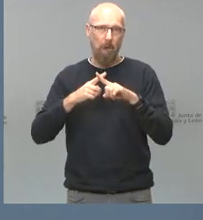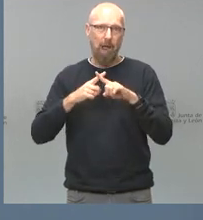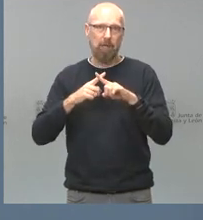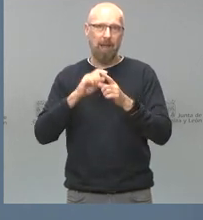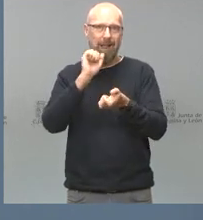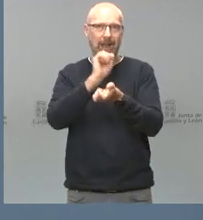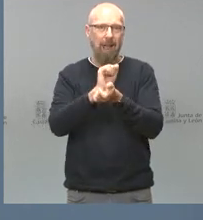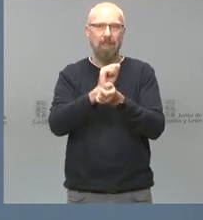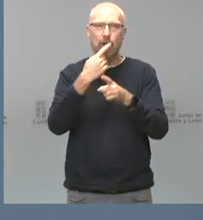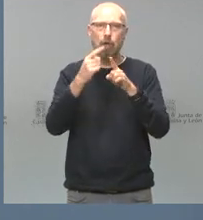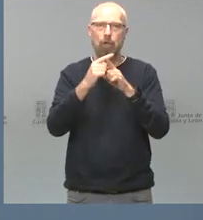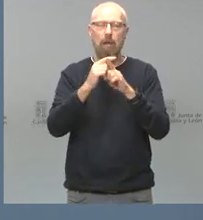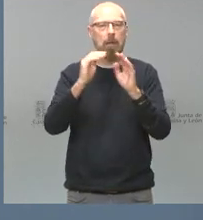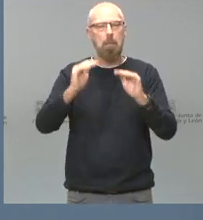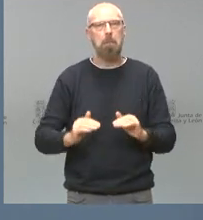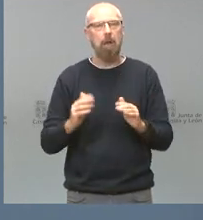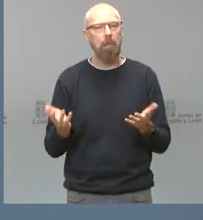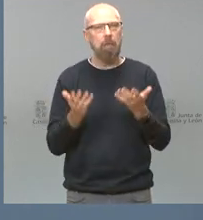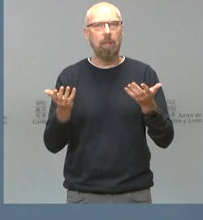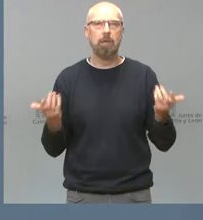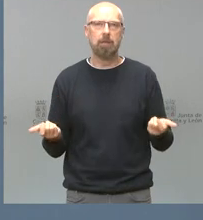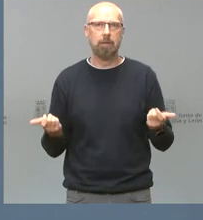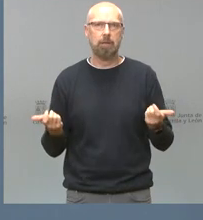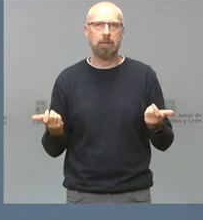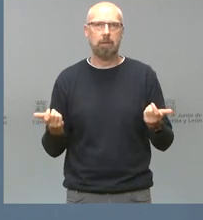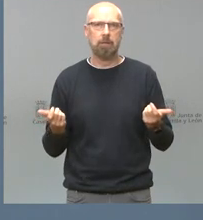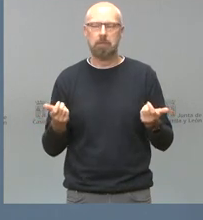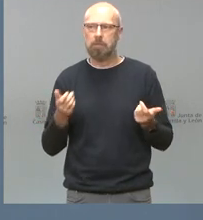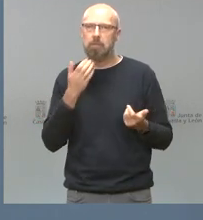sin que haya ninguna reacción al respecto por parte de quien tiene que reaccionar.